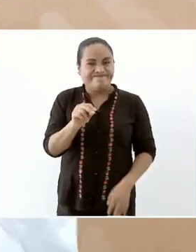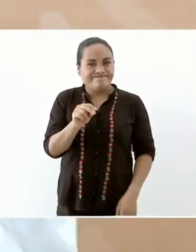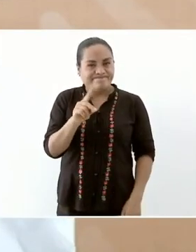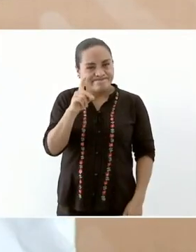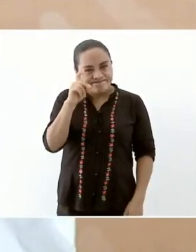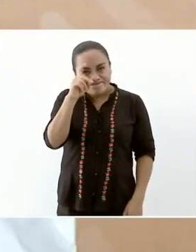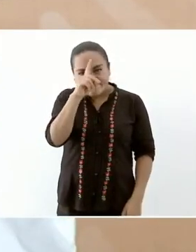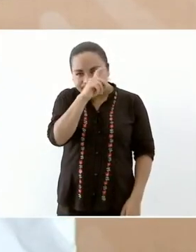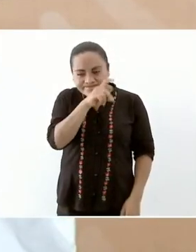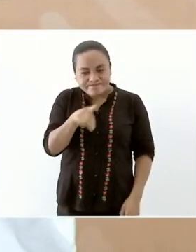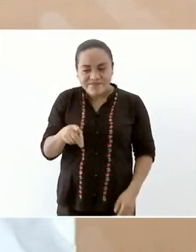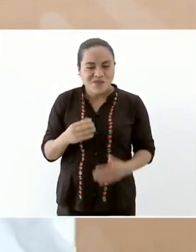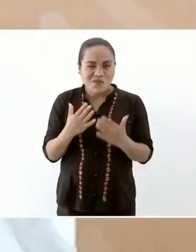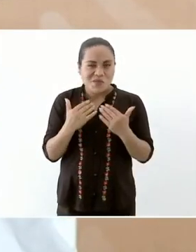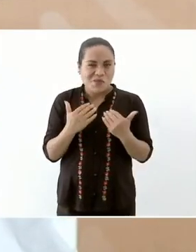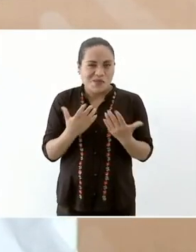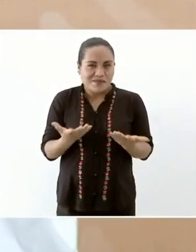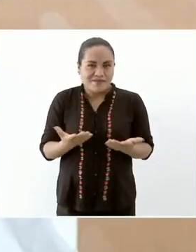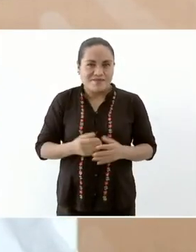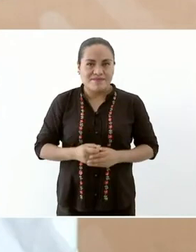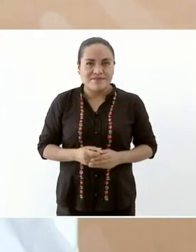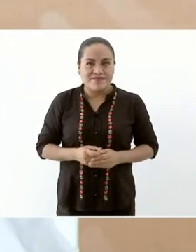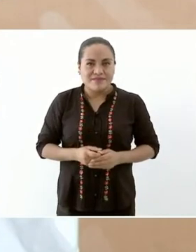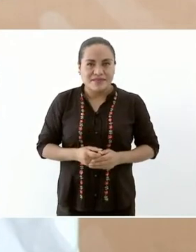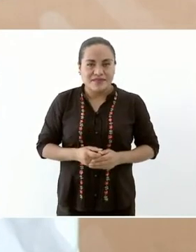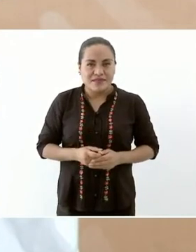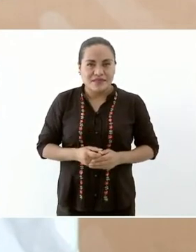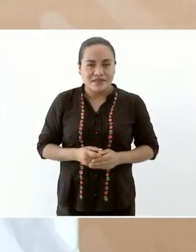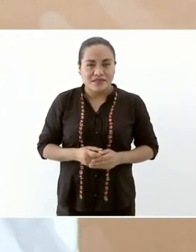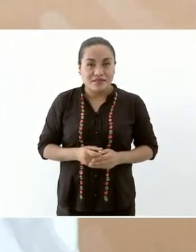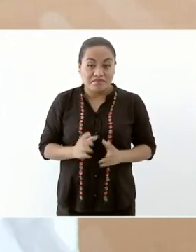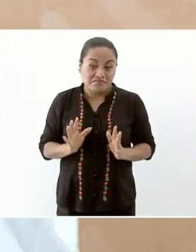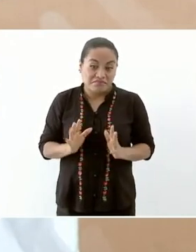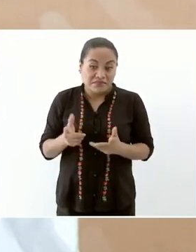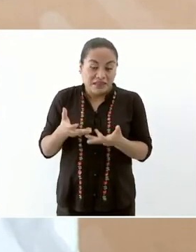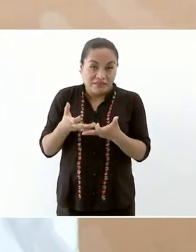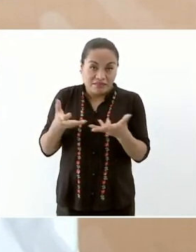sólo que se trate de